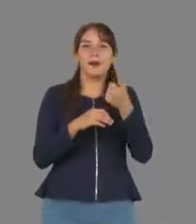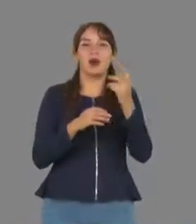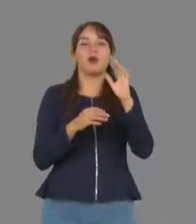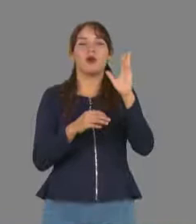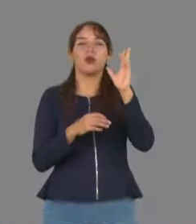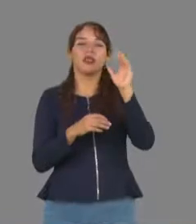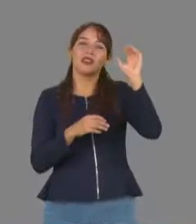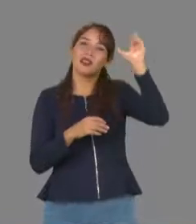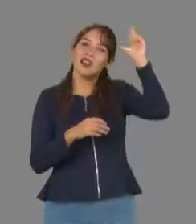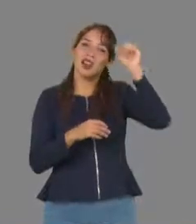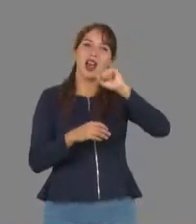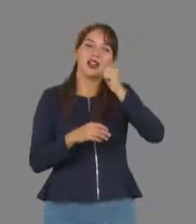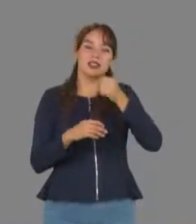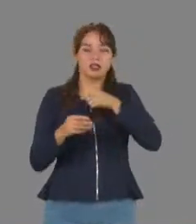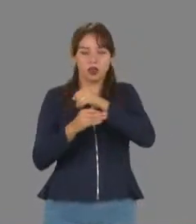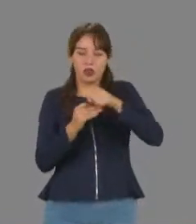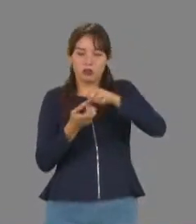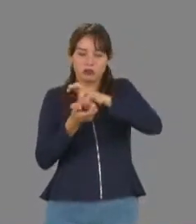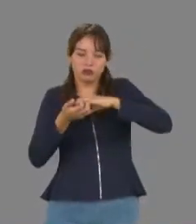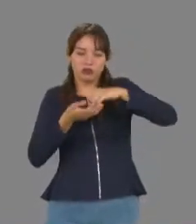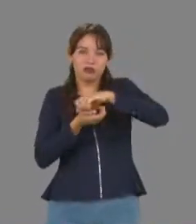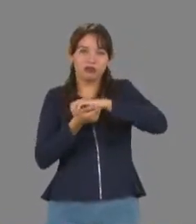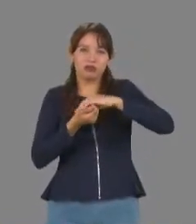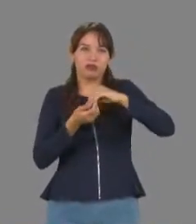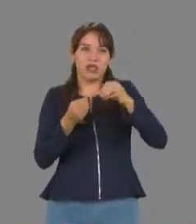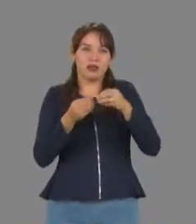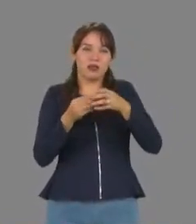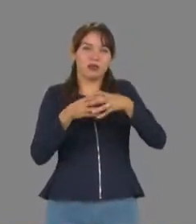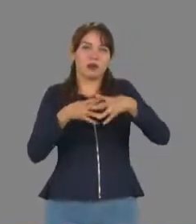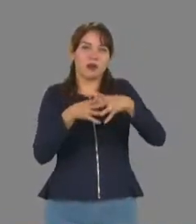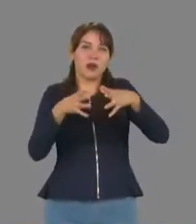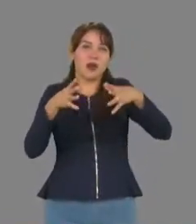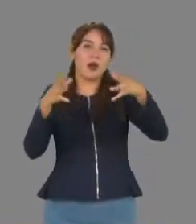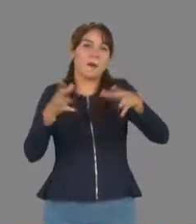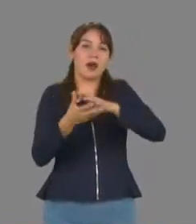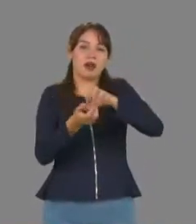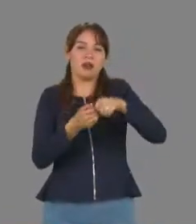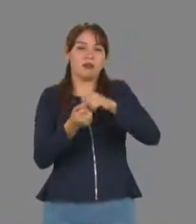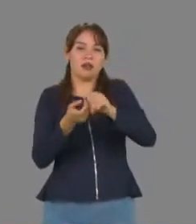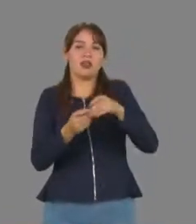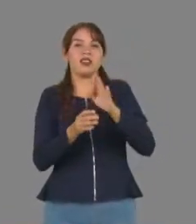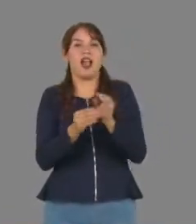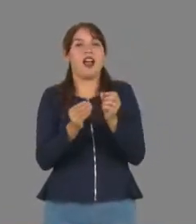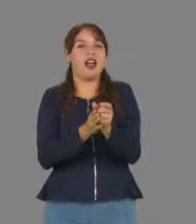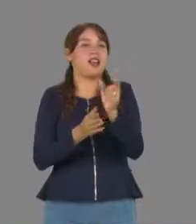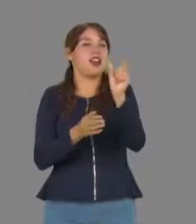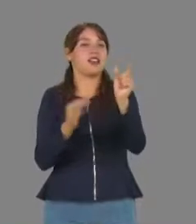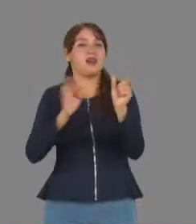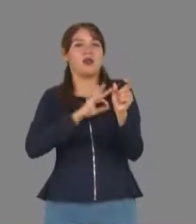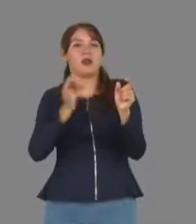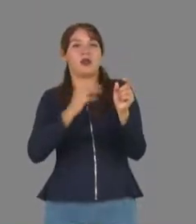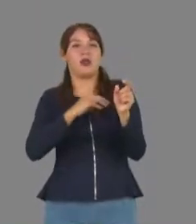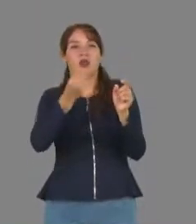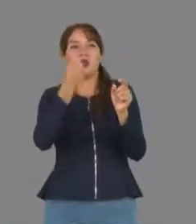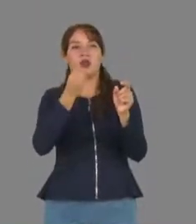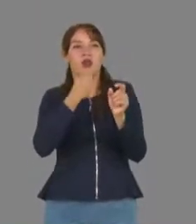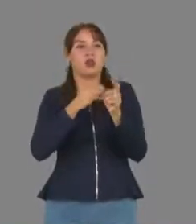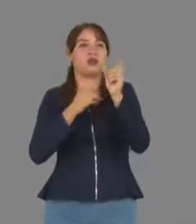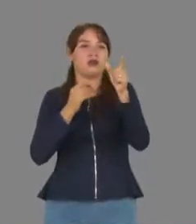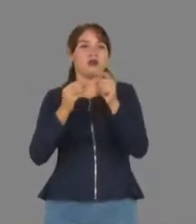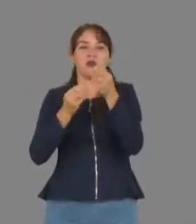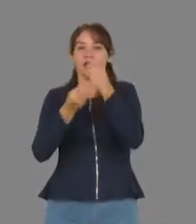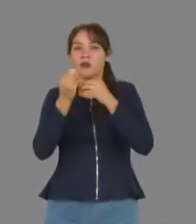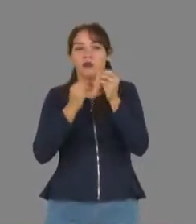y su harina normal integral y el insecto crece y se da básicamente por sí solo, realiza todo su ciclo